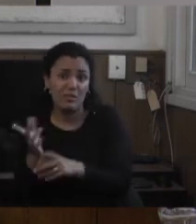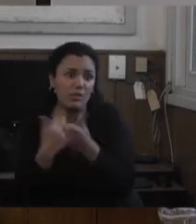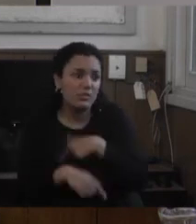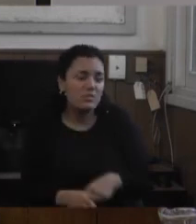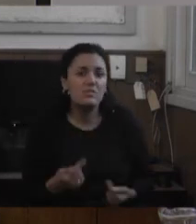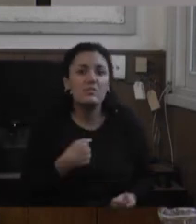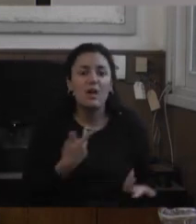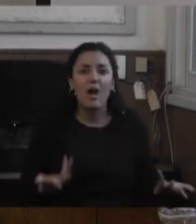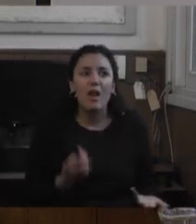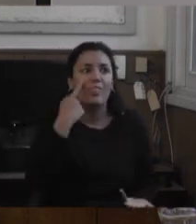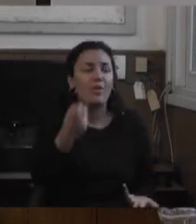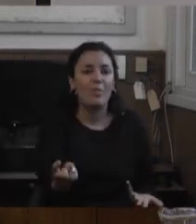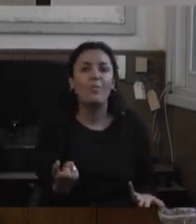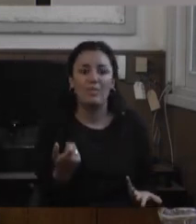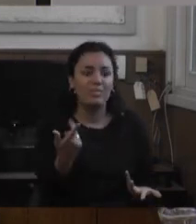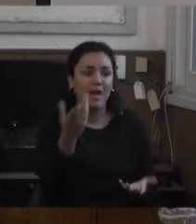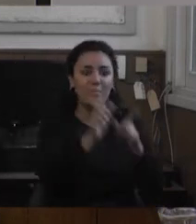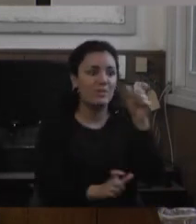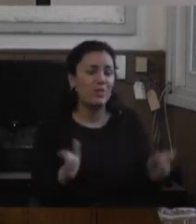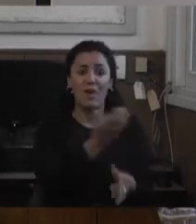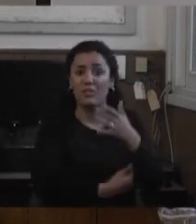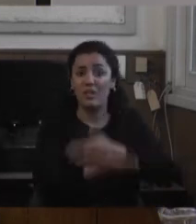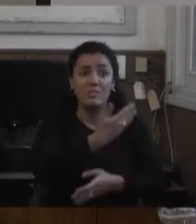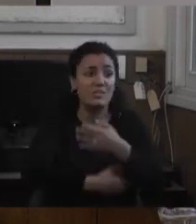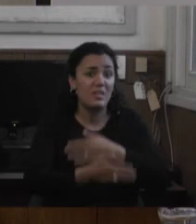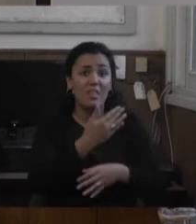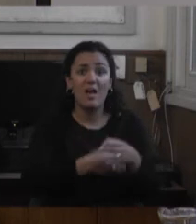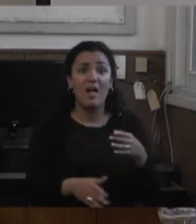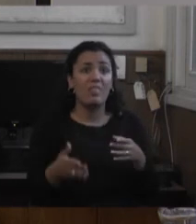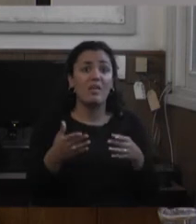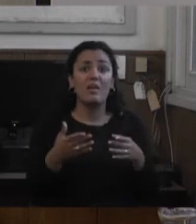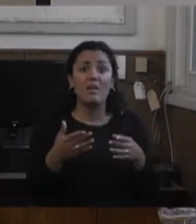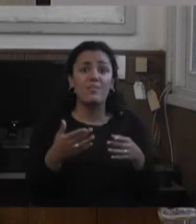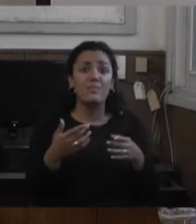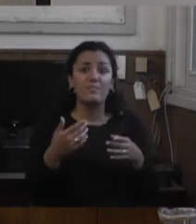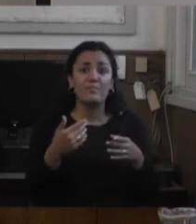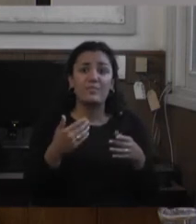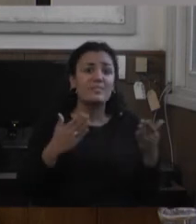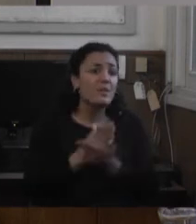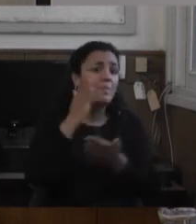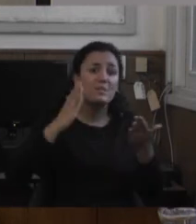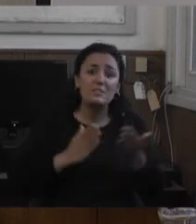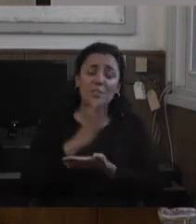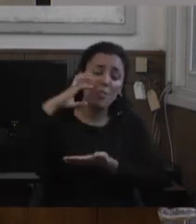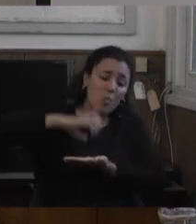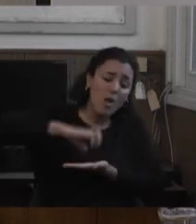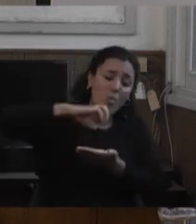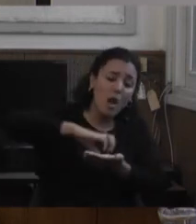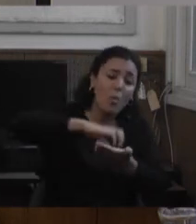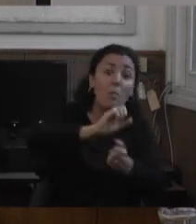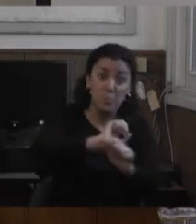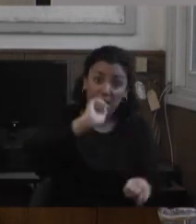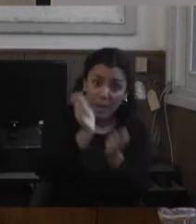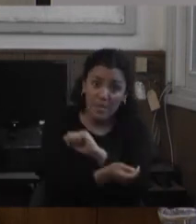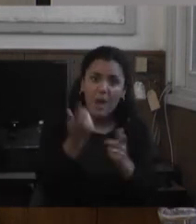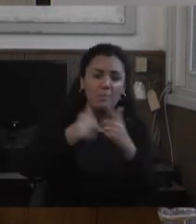con discapacidad van por una cinta que en realidad puede seguir circulando pero están siempre en el mismo lugar también